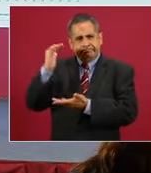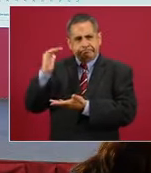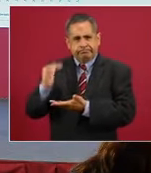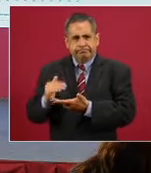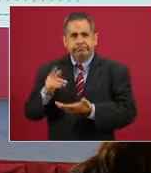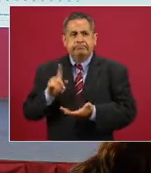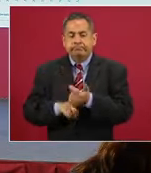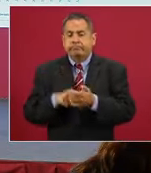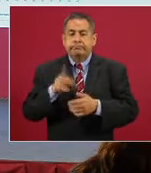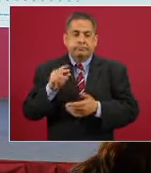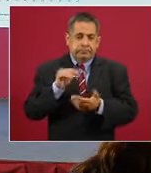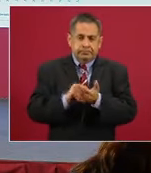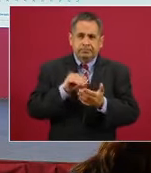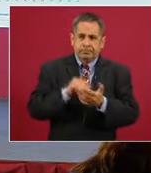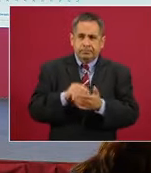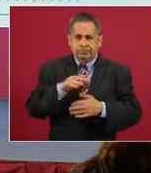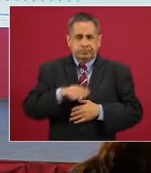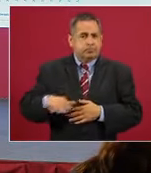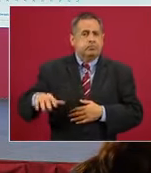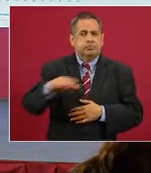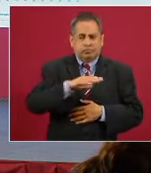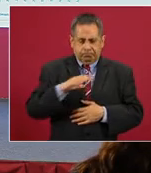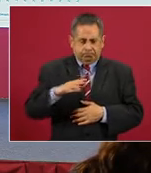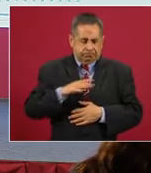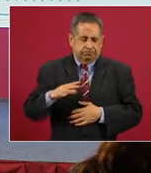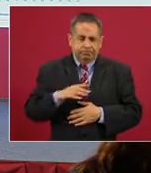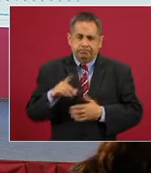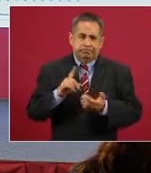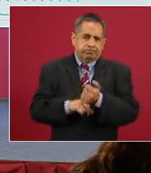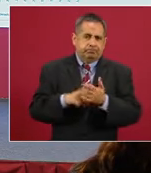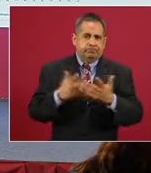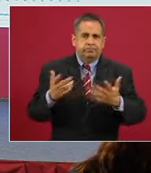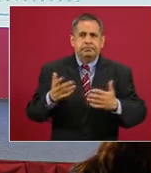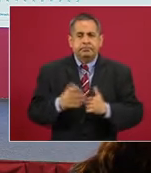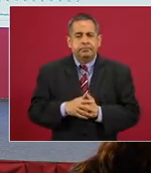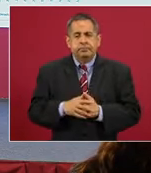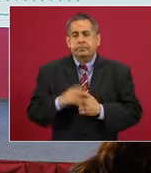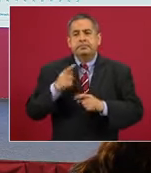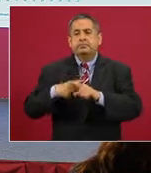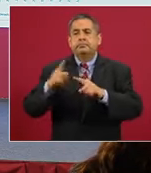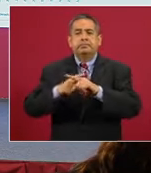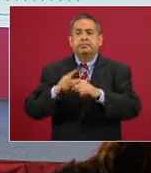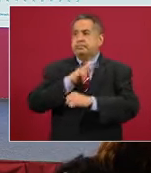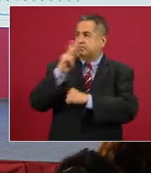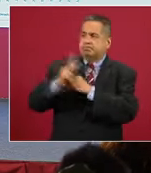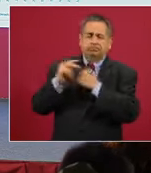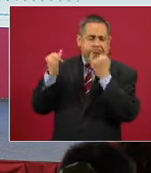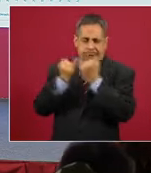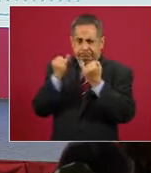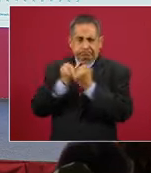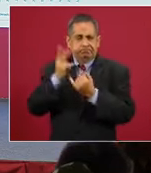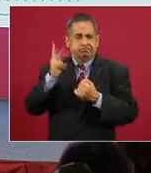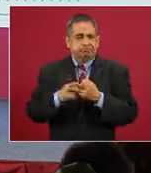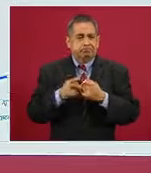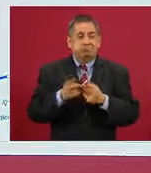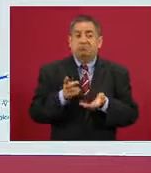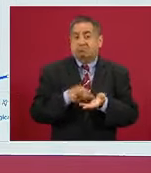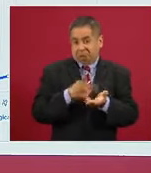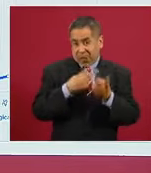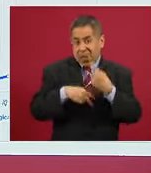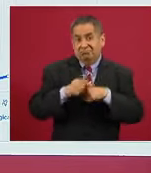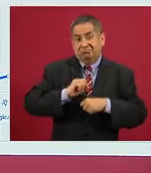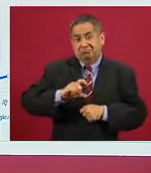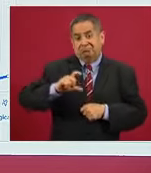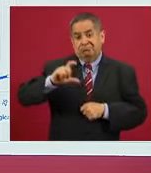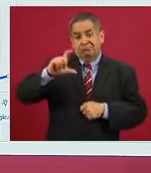existe en todas las entidades y en el conjunto del país y en todos los países la posibilidad de que empiece nuevamente un